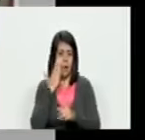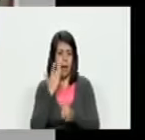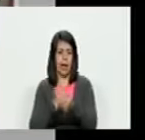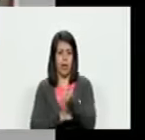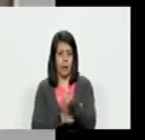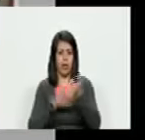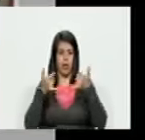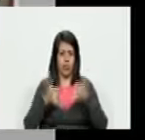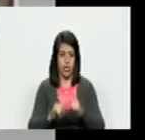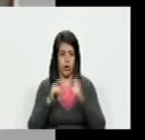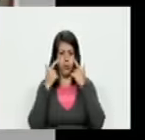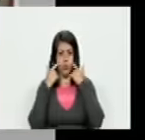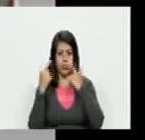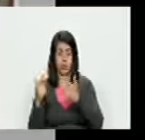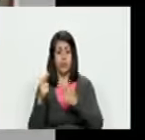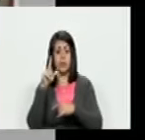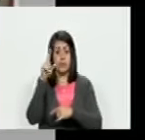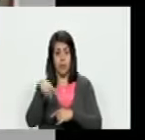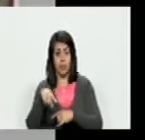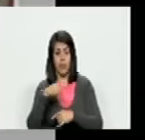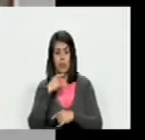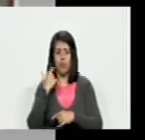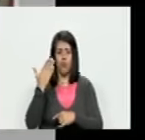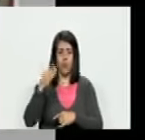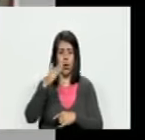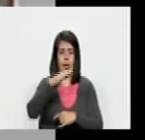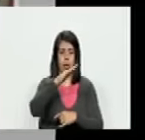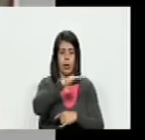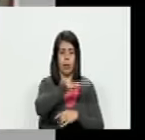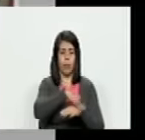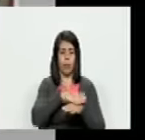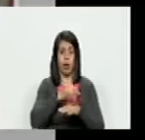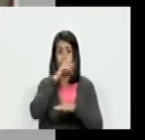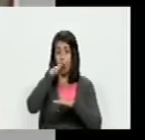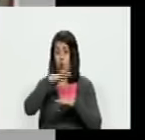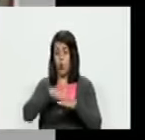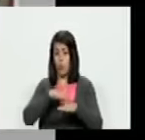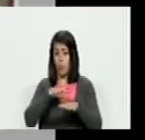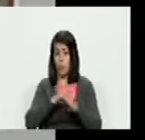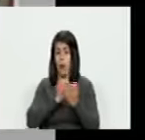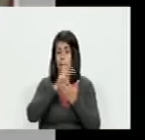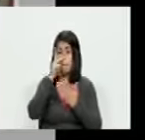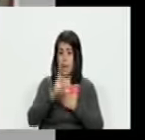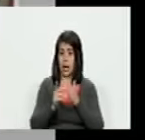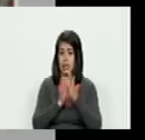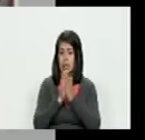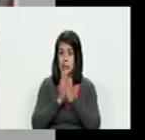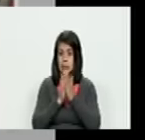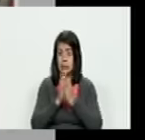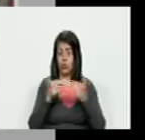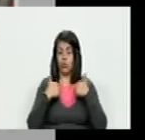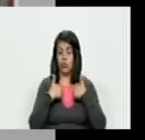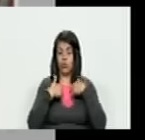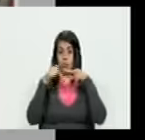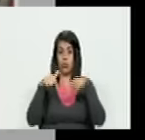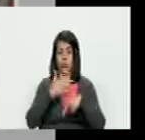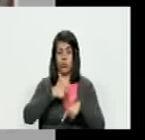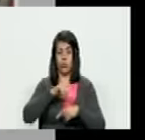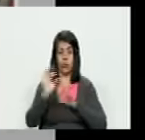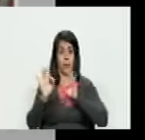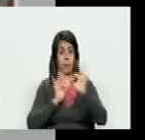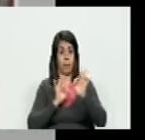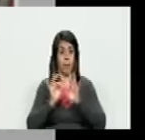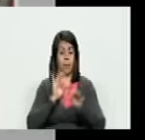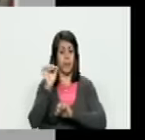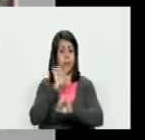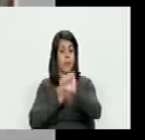verdad que pueden ser los suyos también que murieron por culpa de esta estrategia criminal que estamos sufriendo hoy y que nosotros tenemos que prepararnos